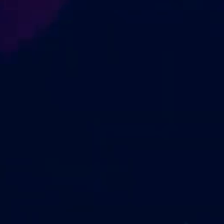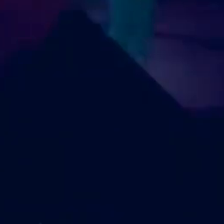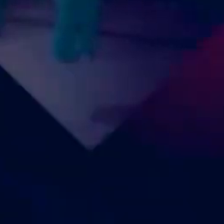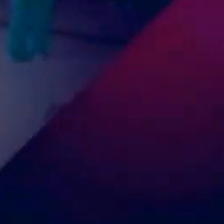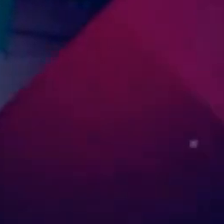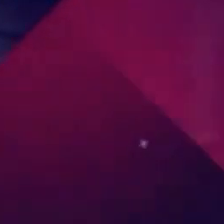ya, Gracias.